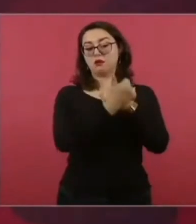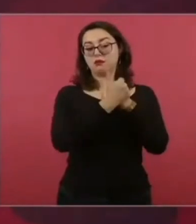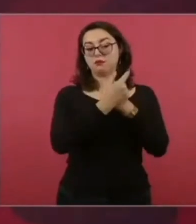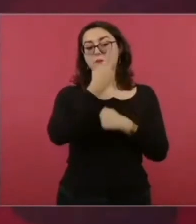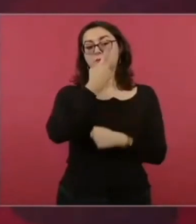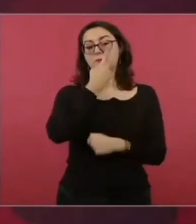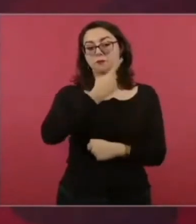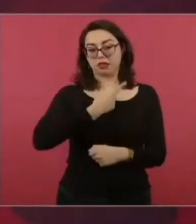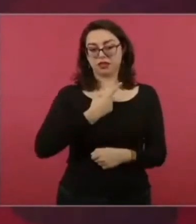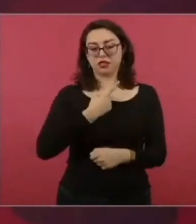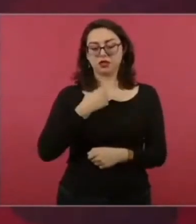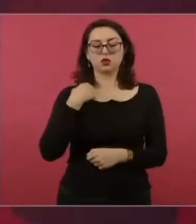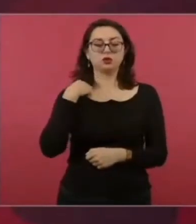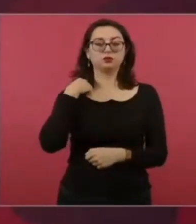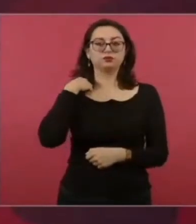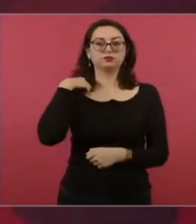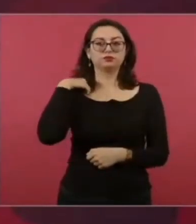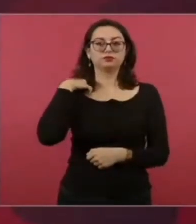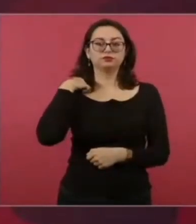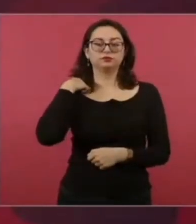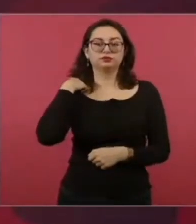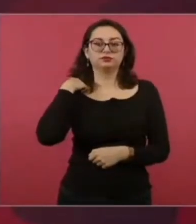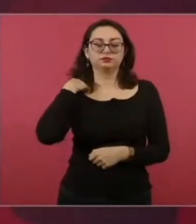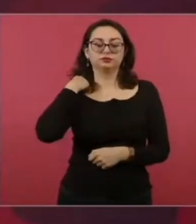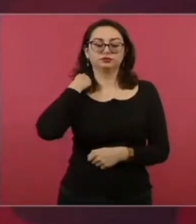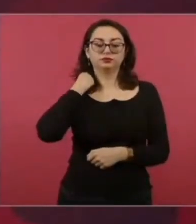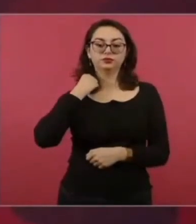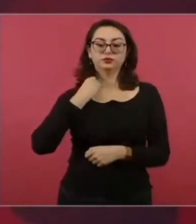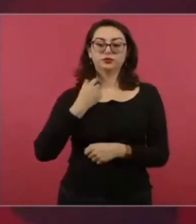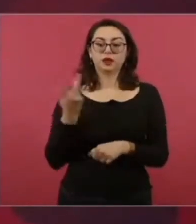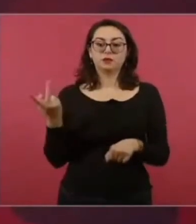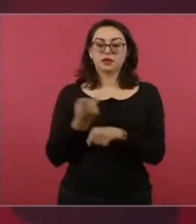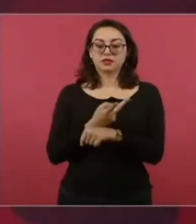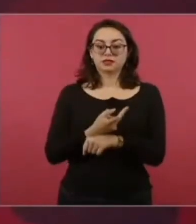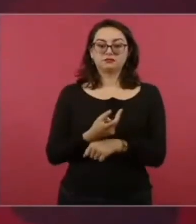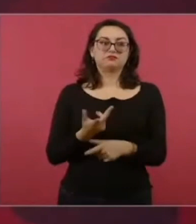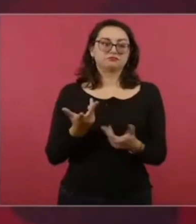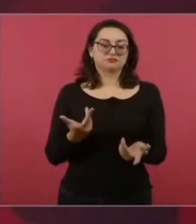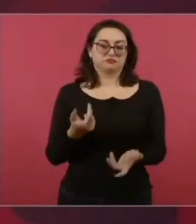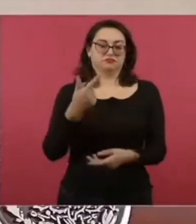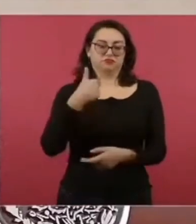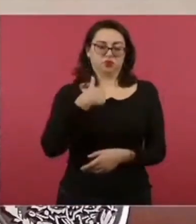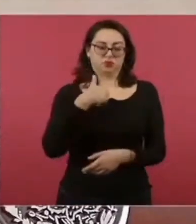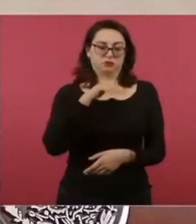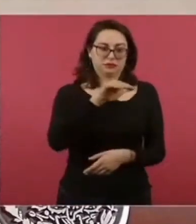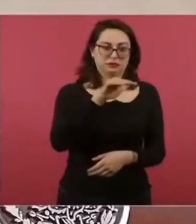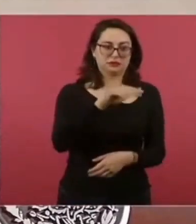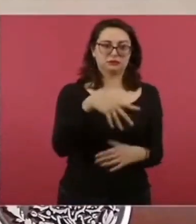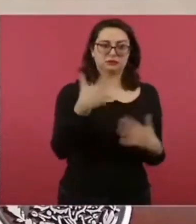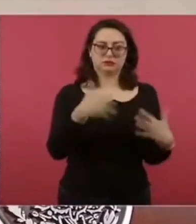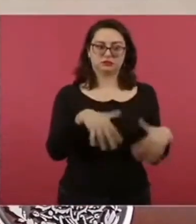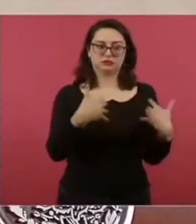por el apoyo que envían a sus familiares por las remesas y